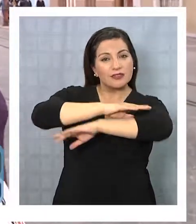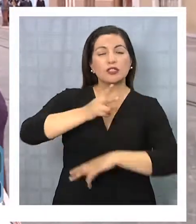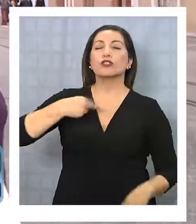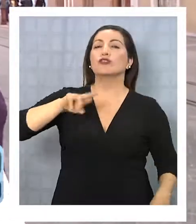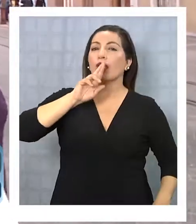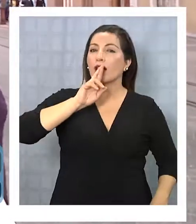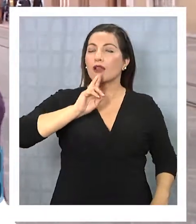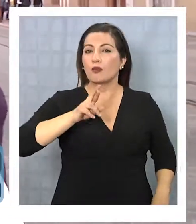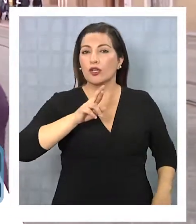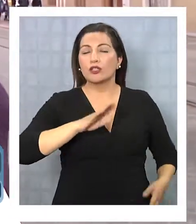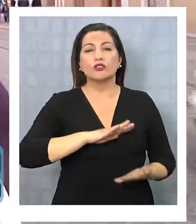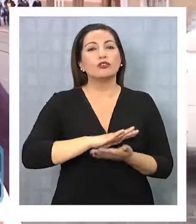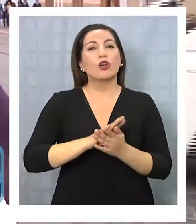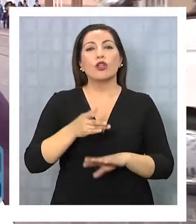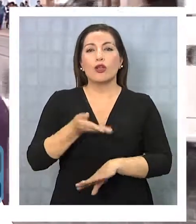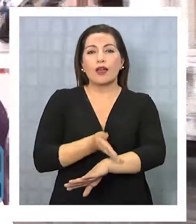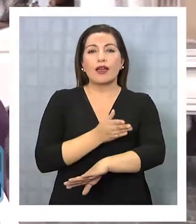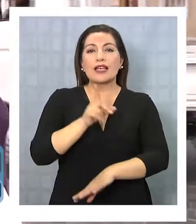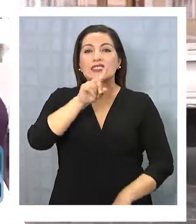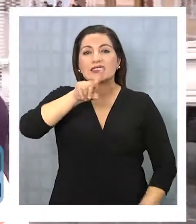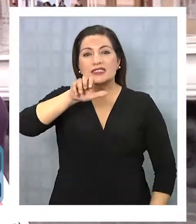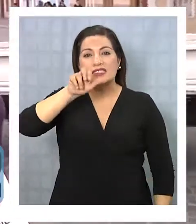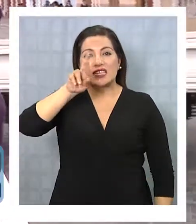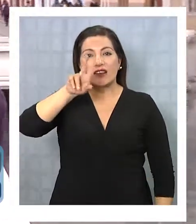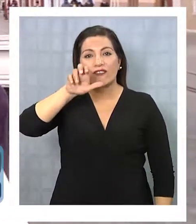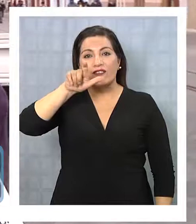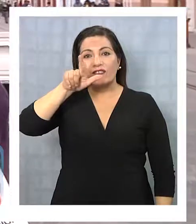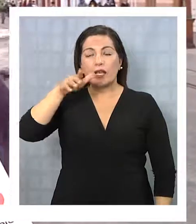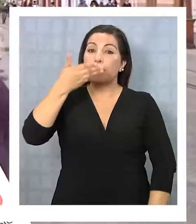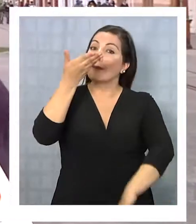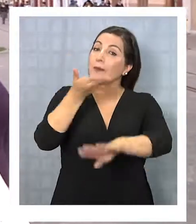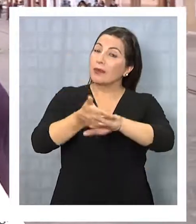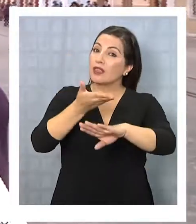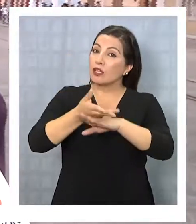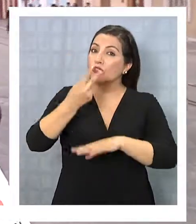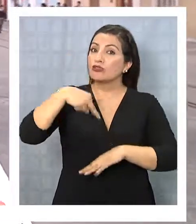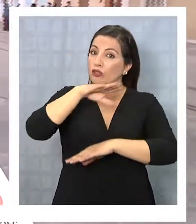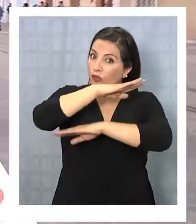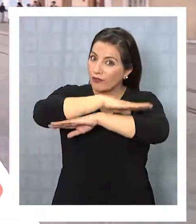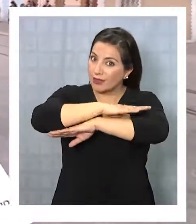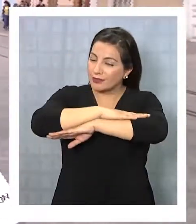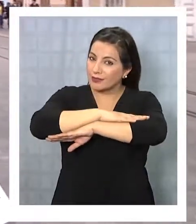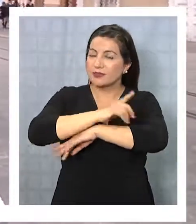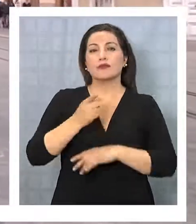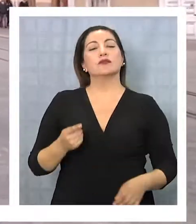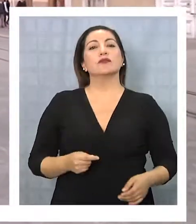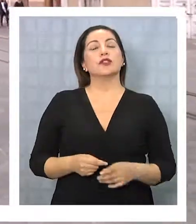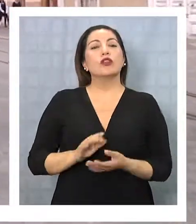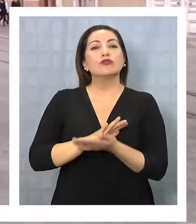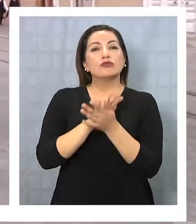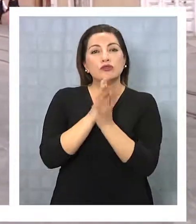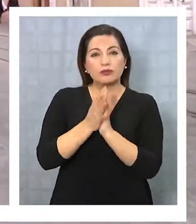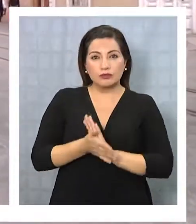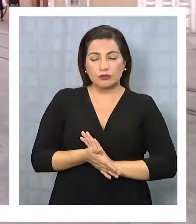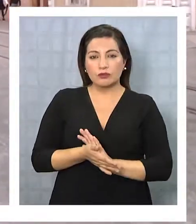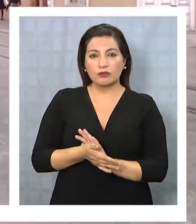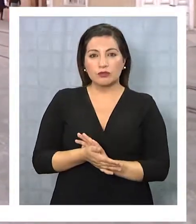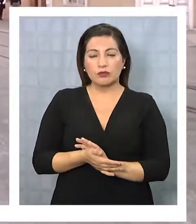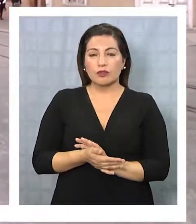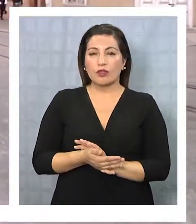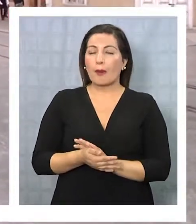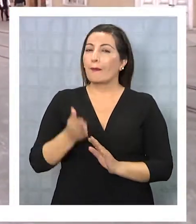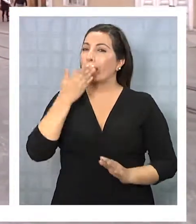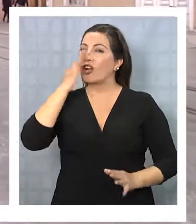responder, digamos, a todos los agradecimientos de que el CERVEL te exige financiamiento. Y yo creo que todo, en mayor